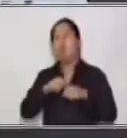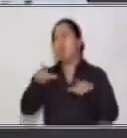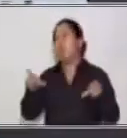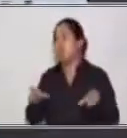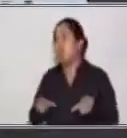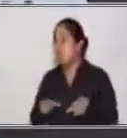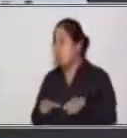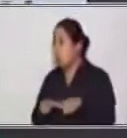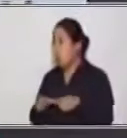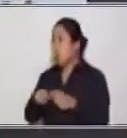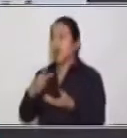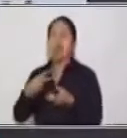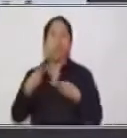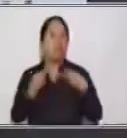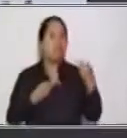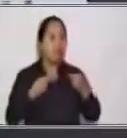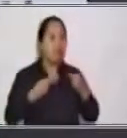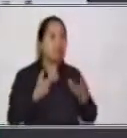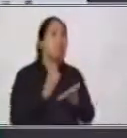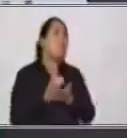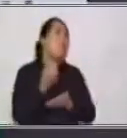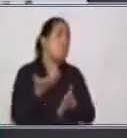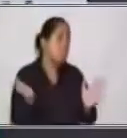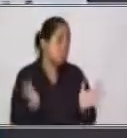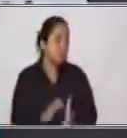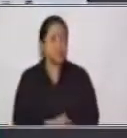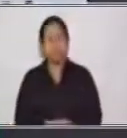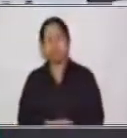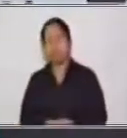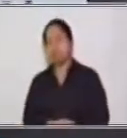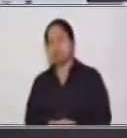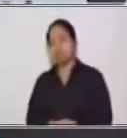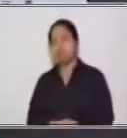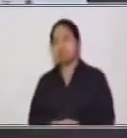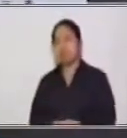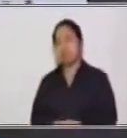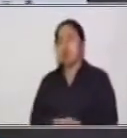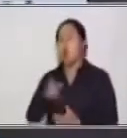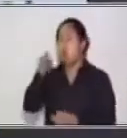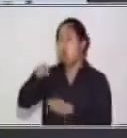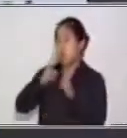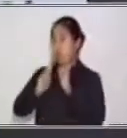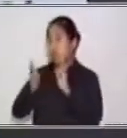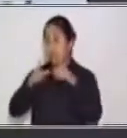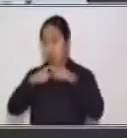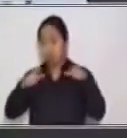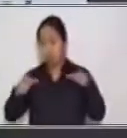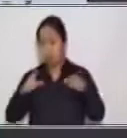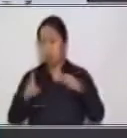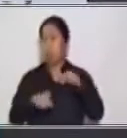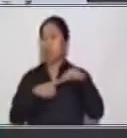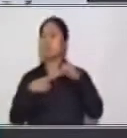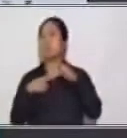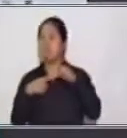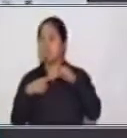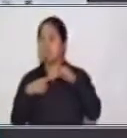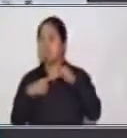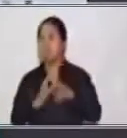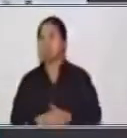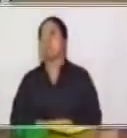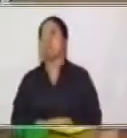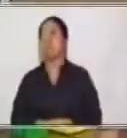mencionado en clases anteriores. Muy bien, hoy vamos a hablar de un billete muy especial. Ya hemos hablado de él, pero